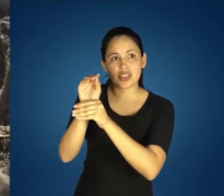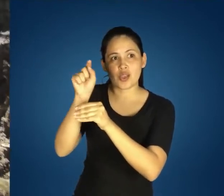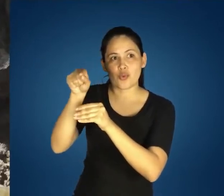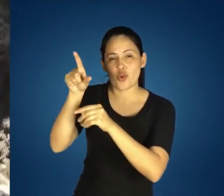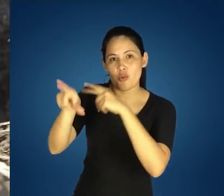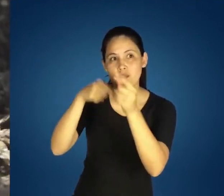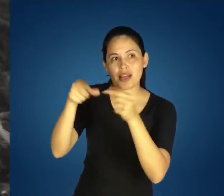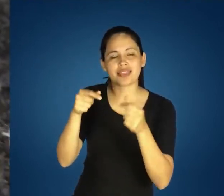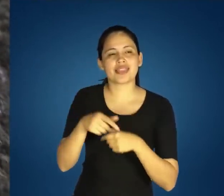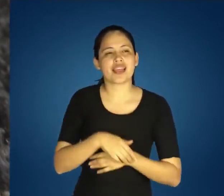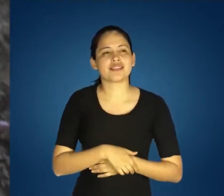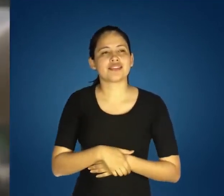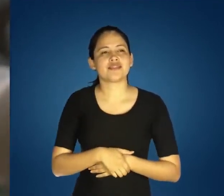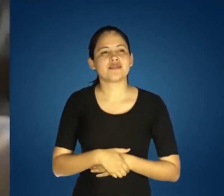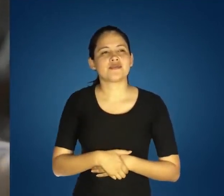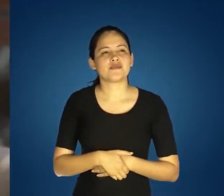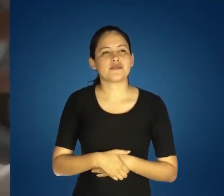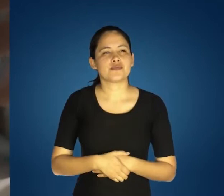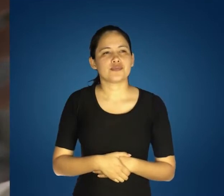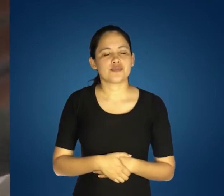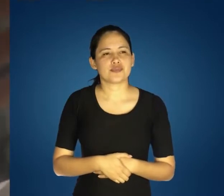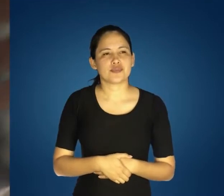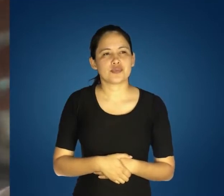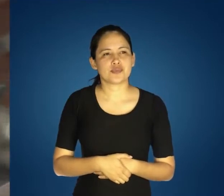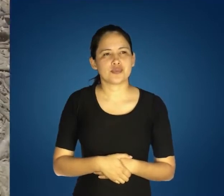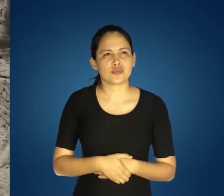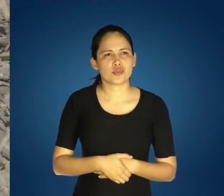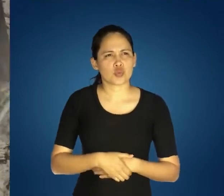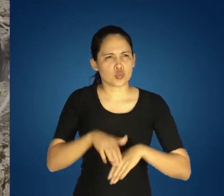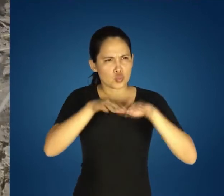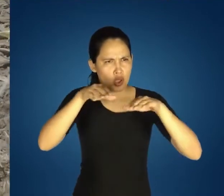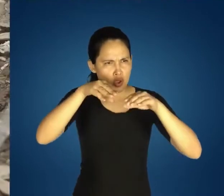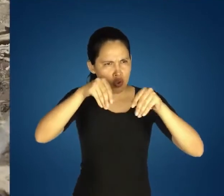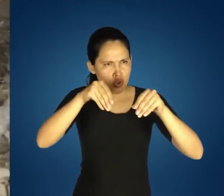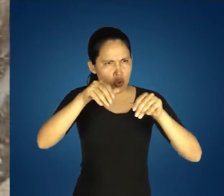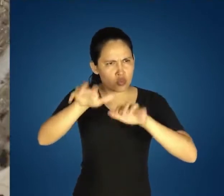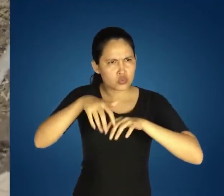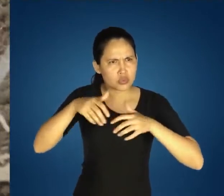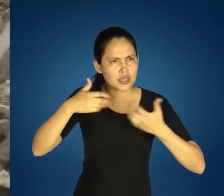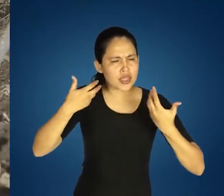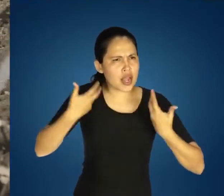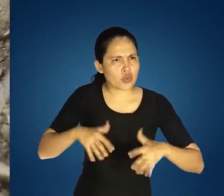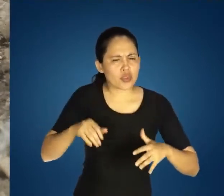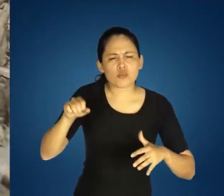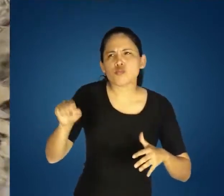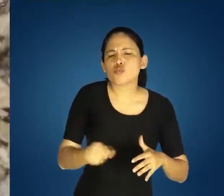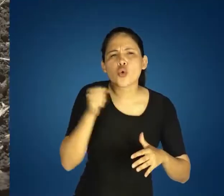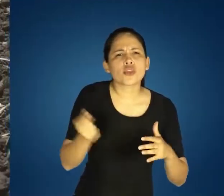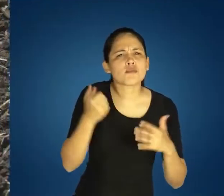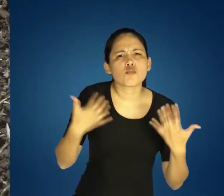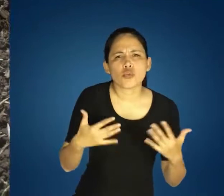hongos Transforman restos vegetales y animales en nutrientes para las plantas